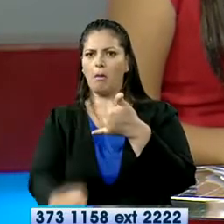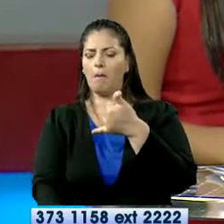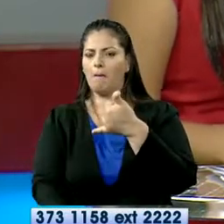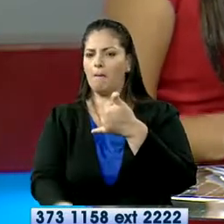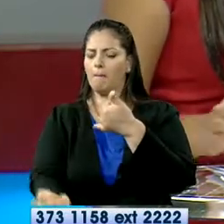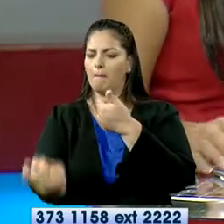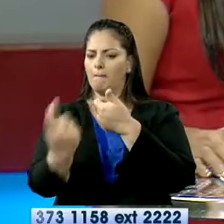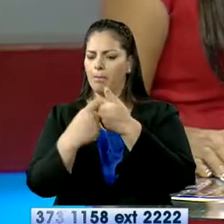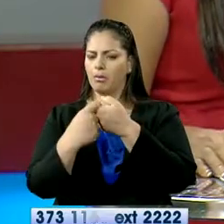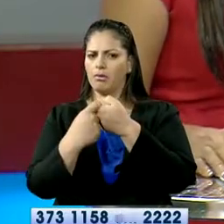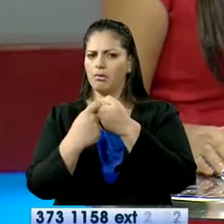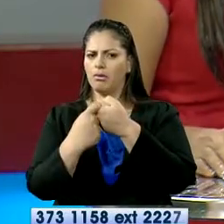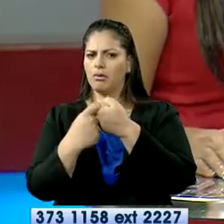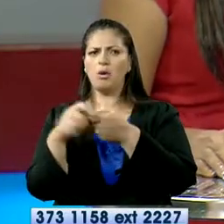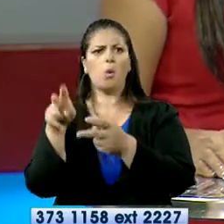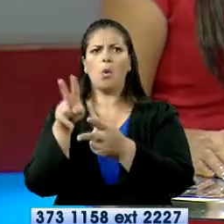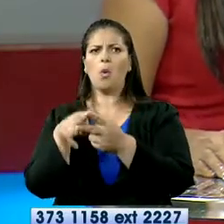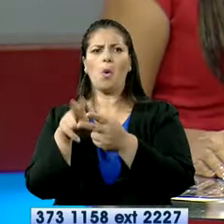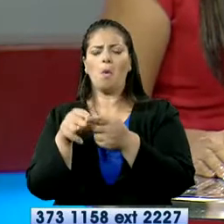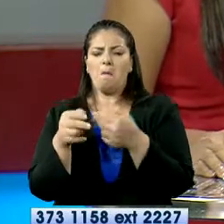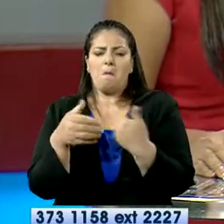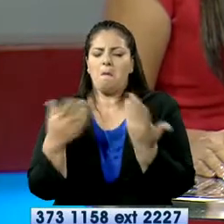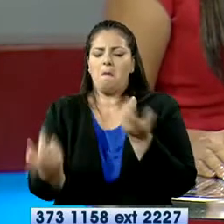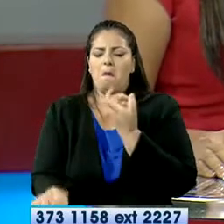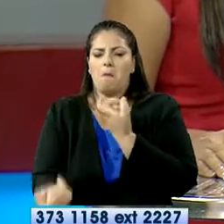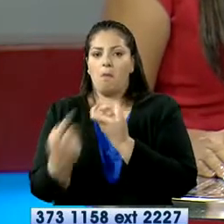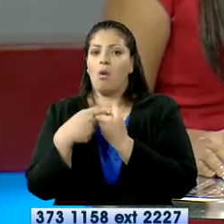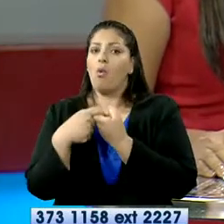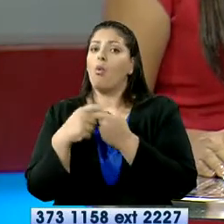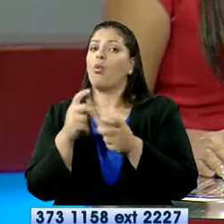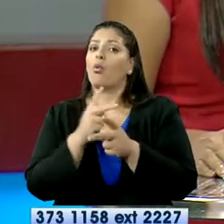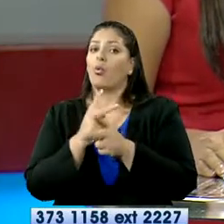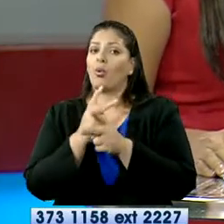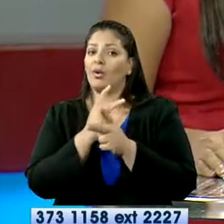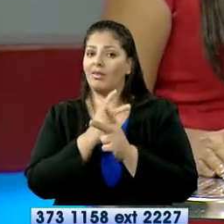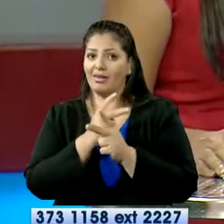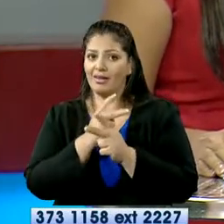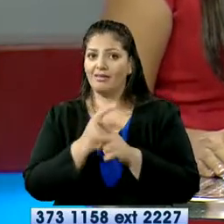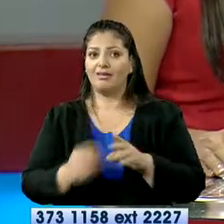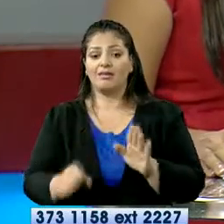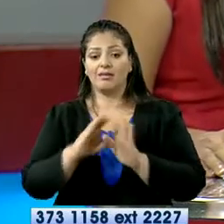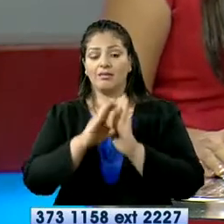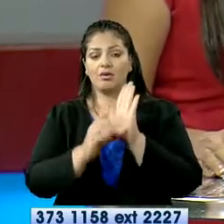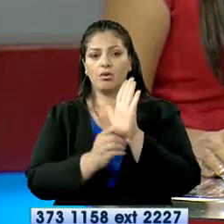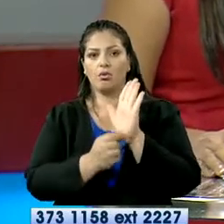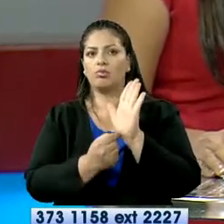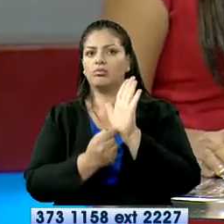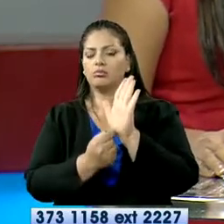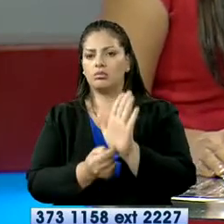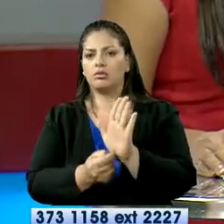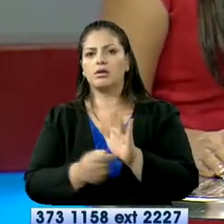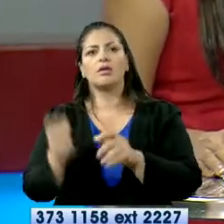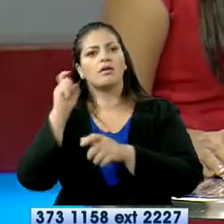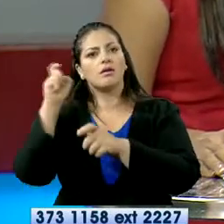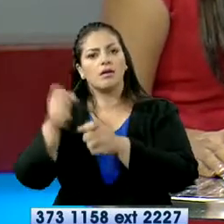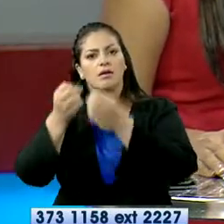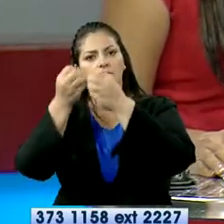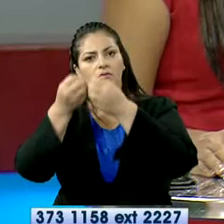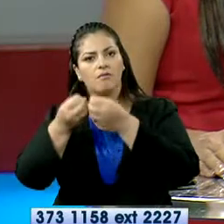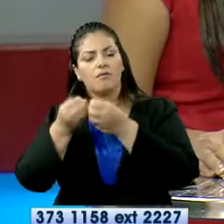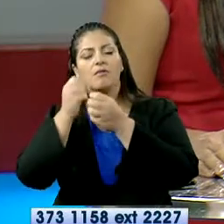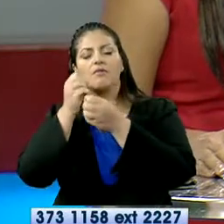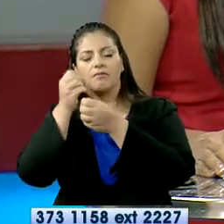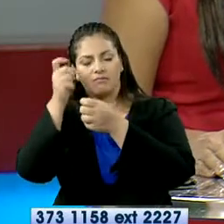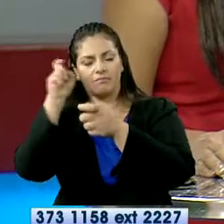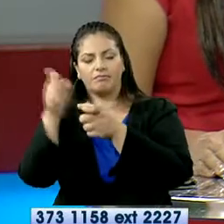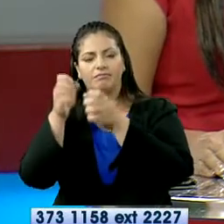imágenes de su webcam. La Fiscalía asegura que el delito es penado y Lorena Vaque nos cuenta a qué se exponen quienes incurren en